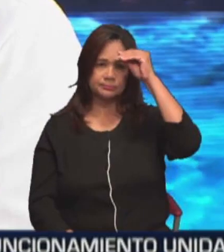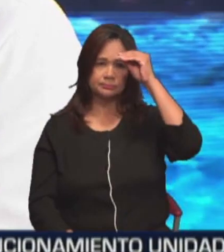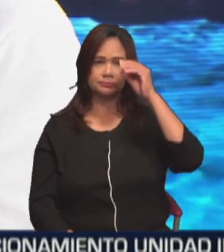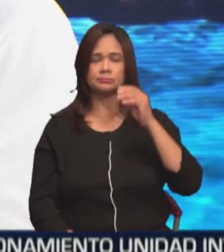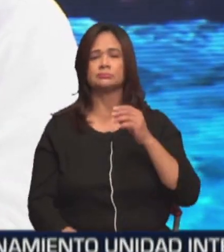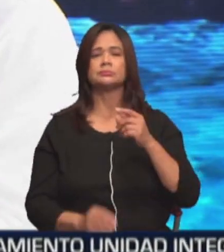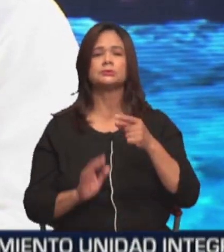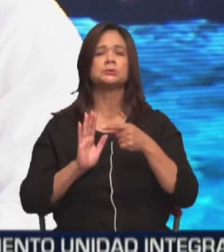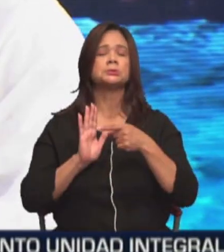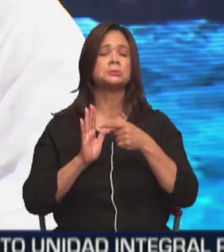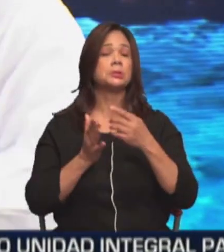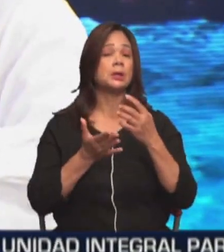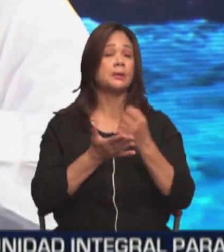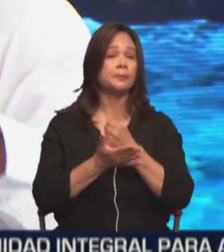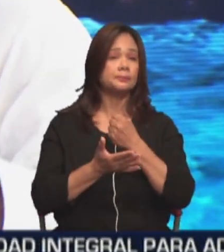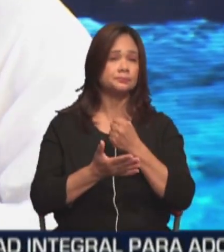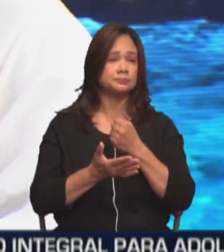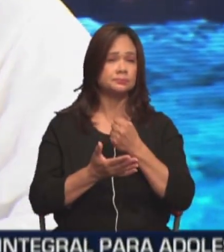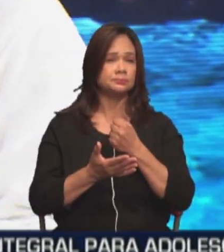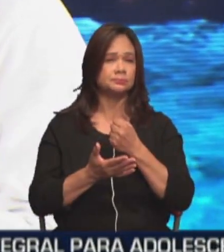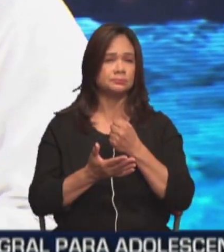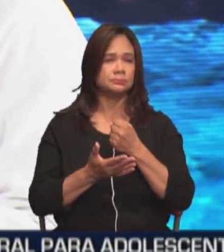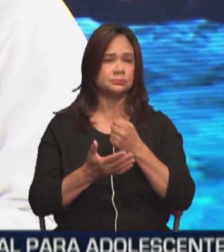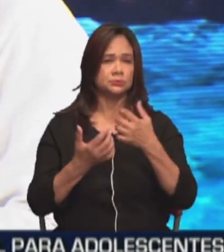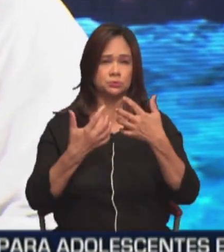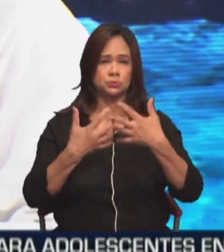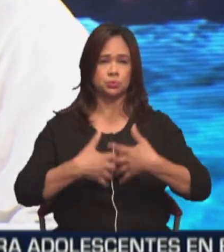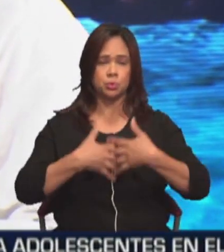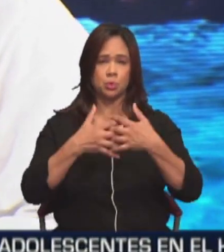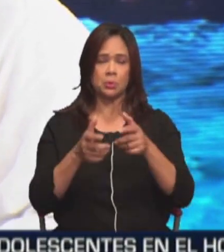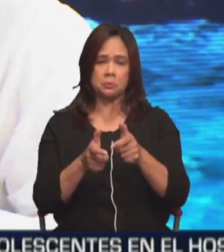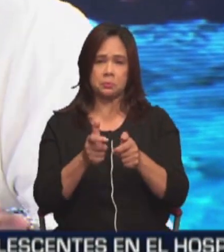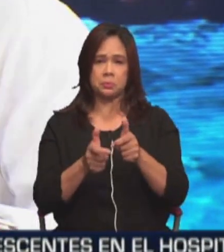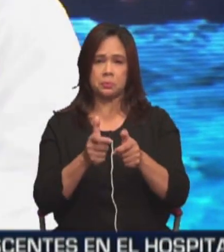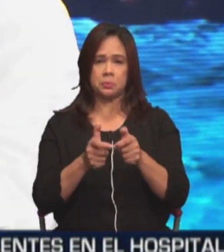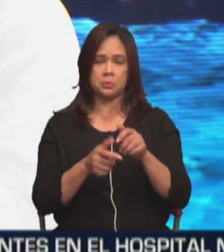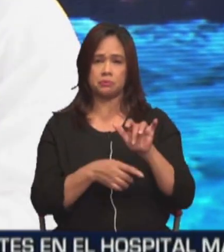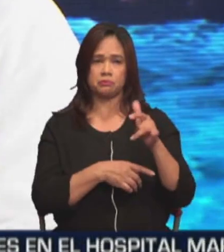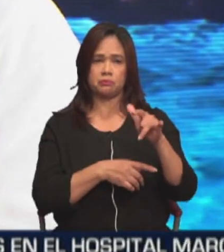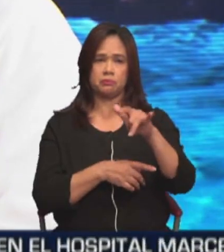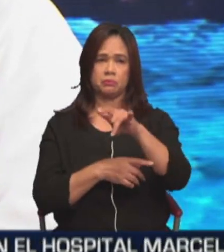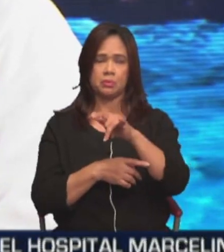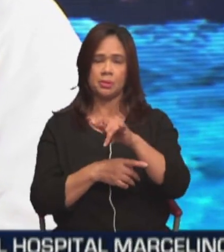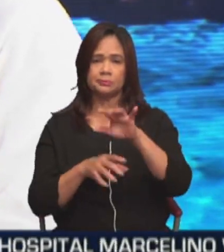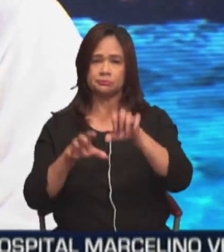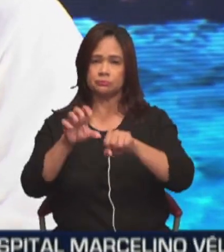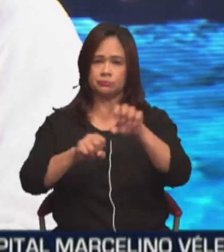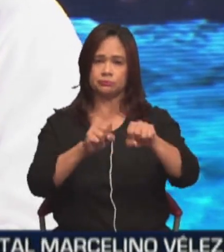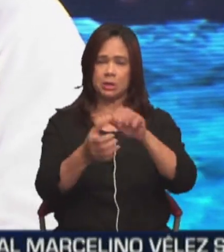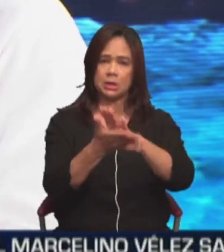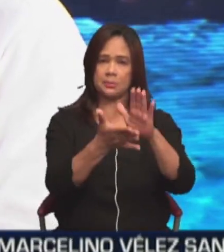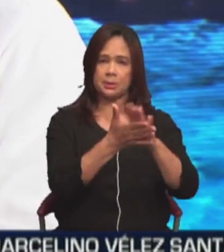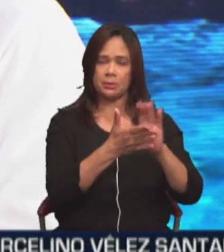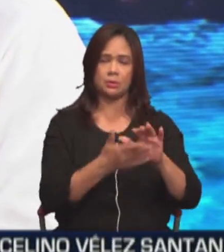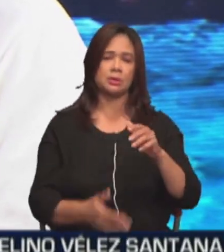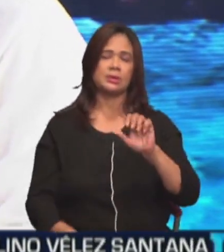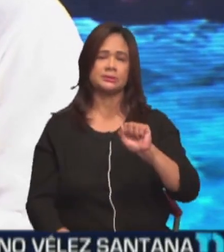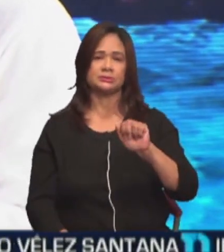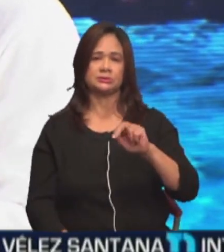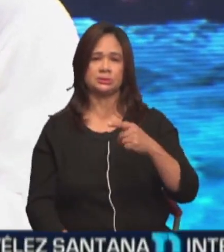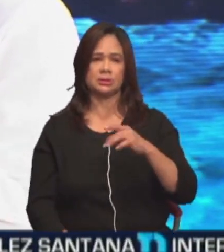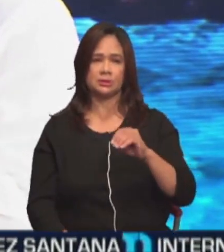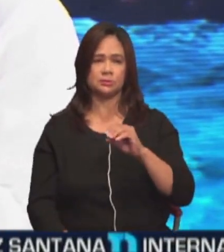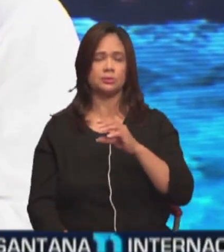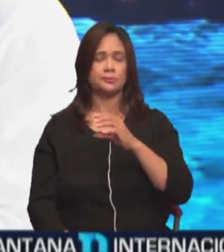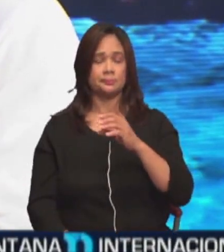presentó y se ganó con un modelo de una máquina tipo control remoto, dron, recogiendo sargazo. No me digas. Sí, un dominicano. Él va a